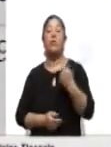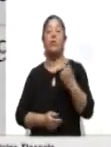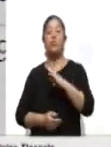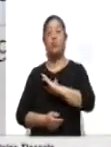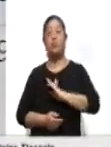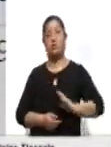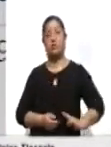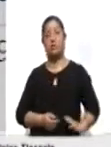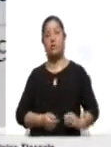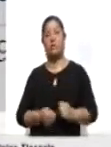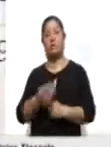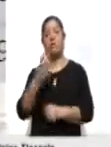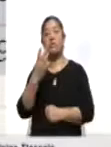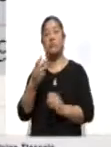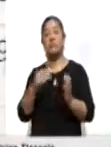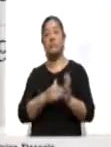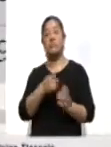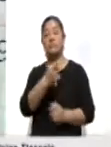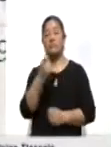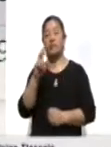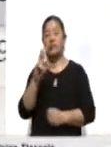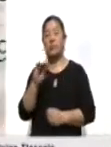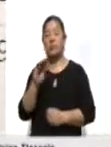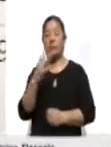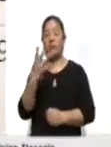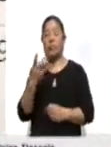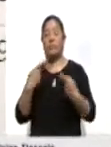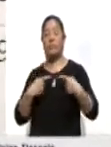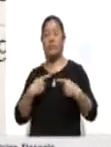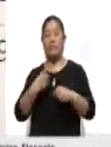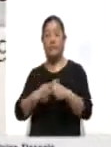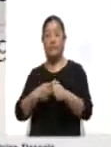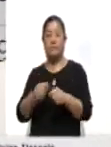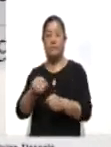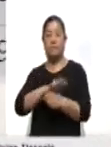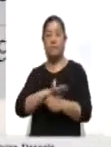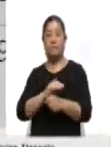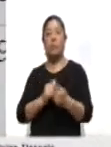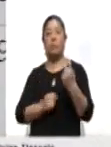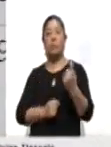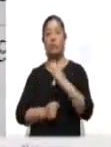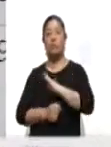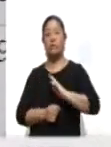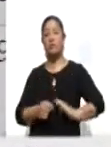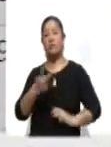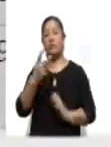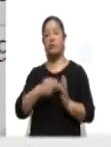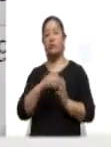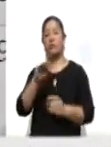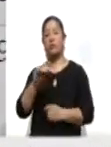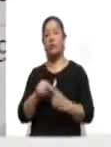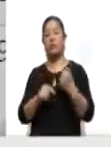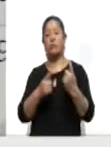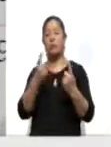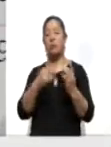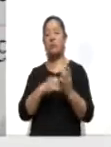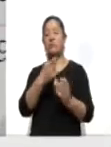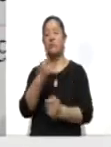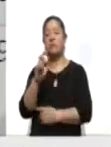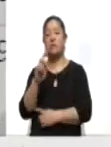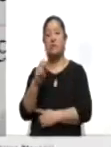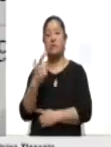momento, Tlaxcala registra 3.194 casos, Apisaco 2.090, Chautenpan 1.137,